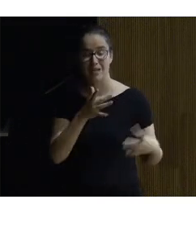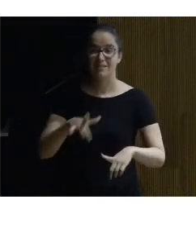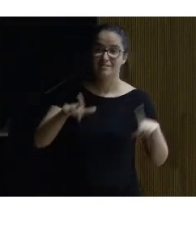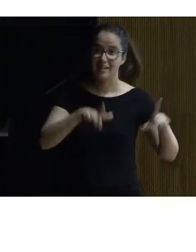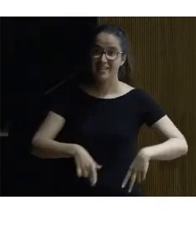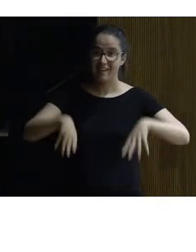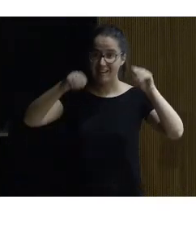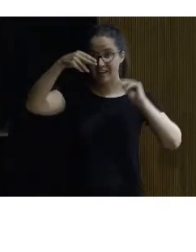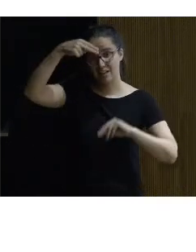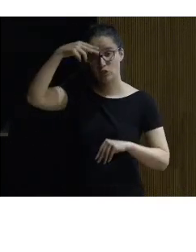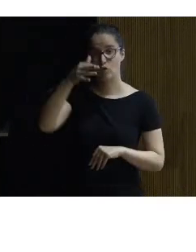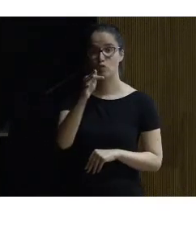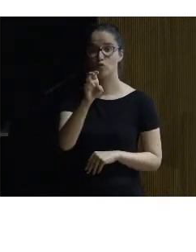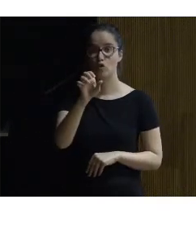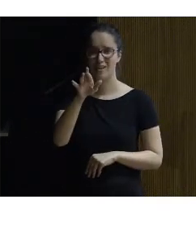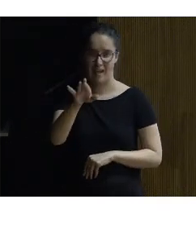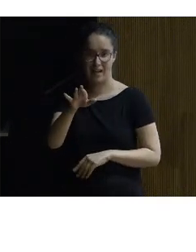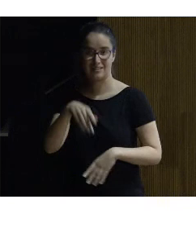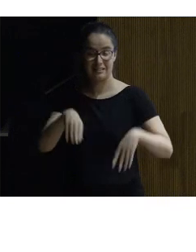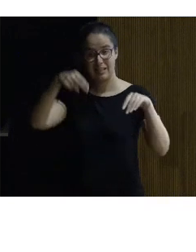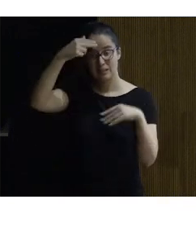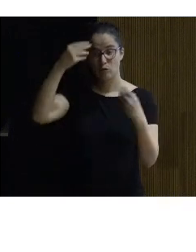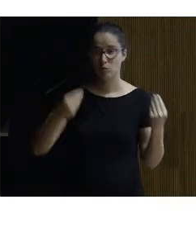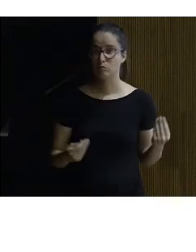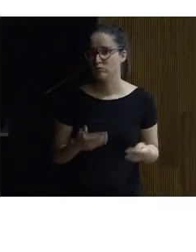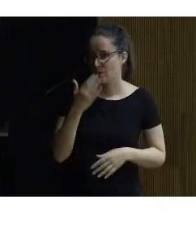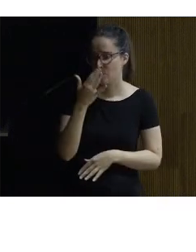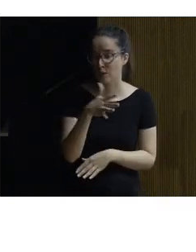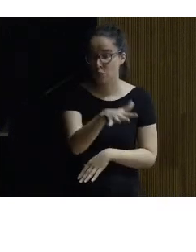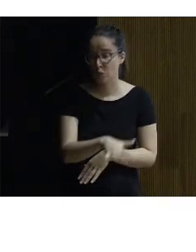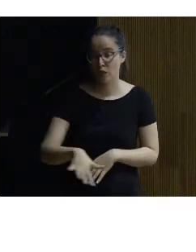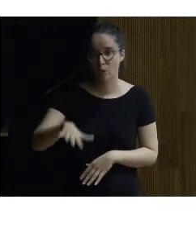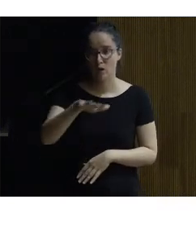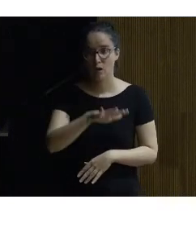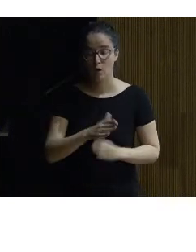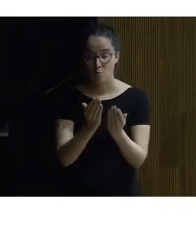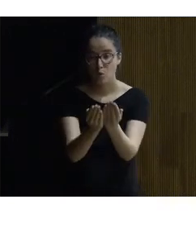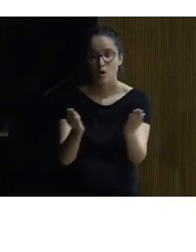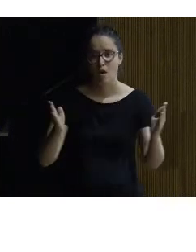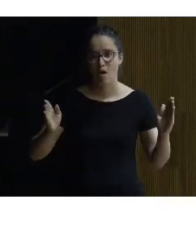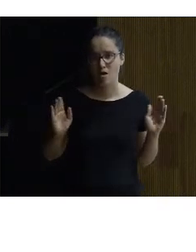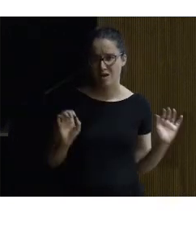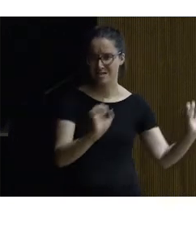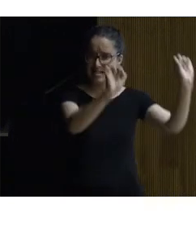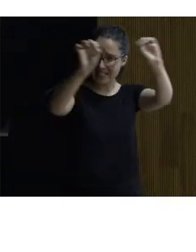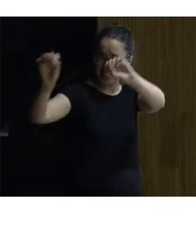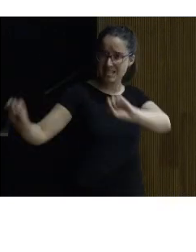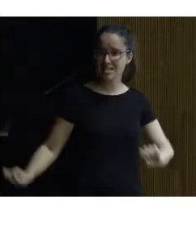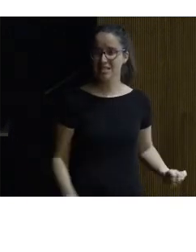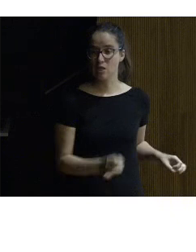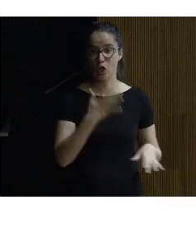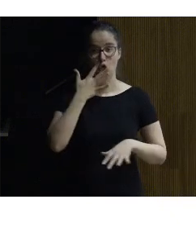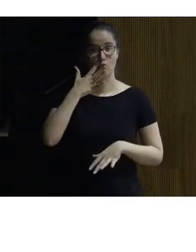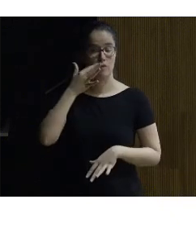castillo de Fougere este castillo la verdad es que es un recinto amurallado y fortificado que les llevó a los